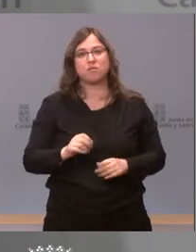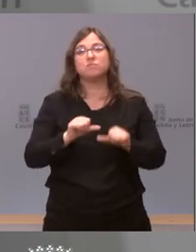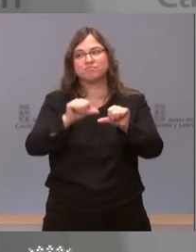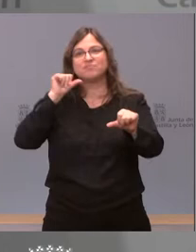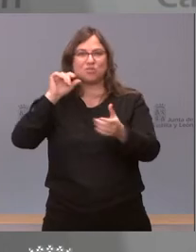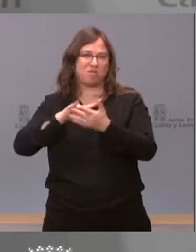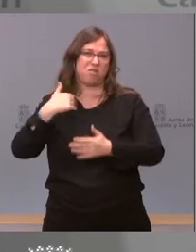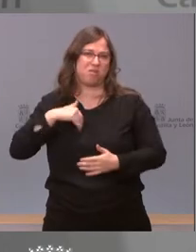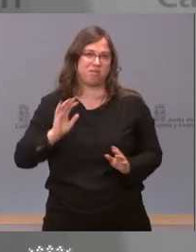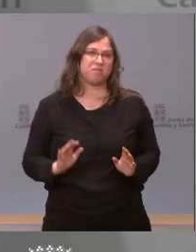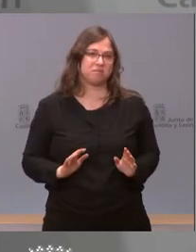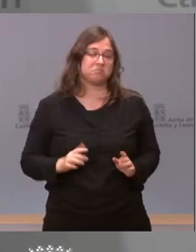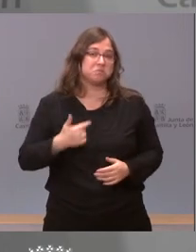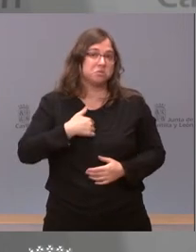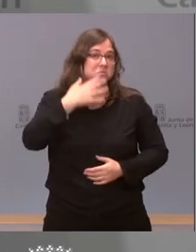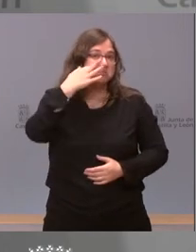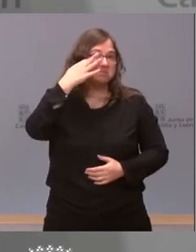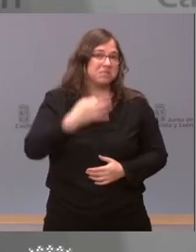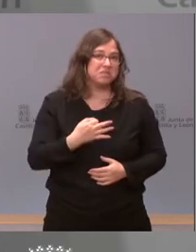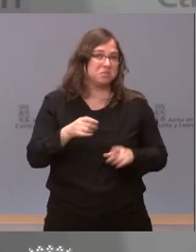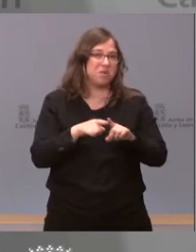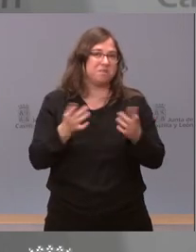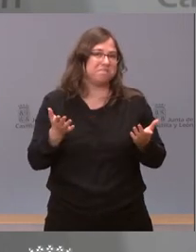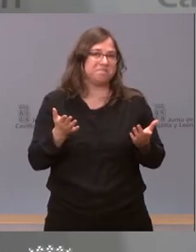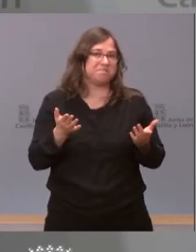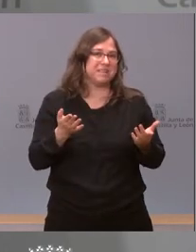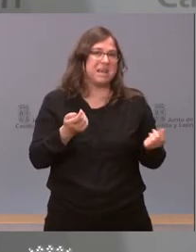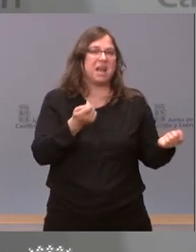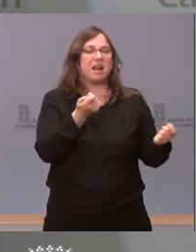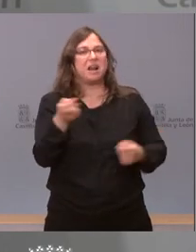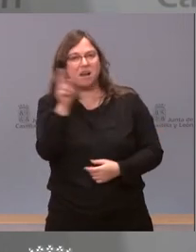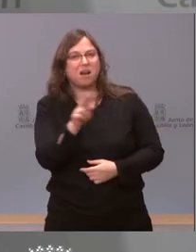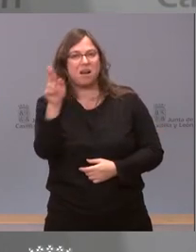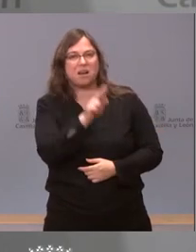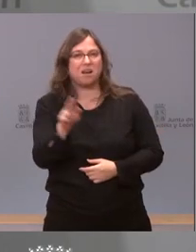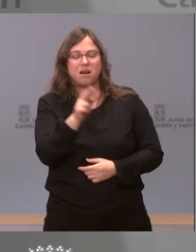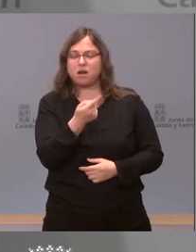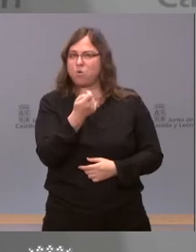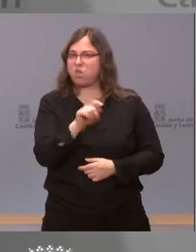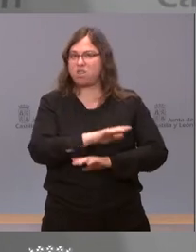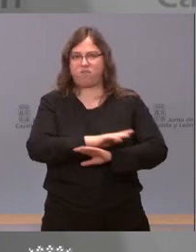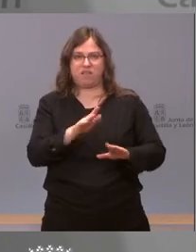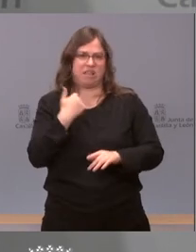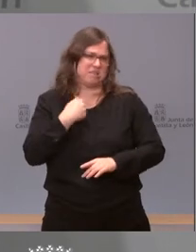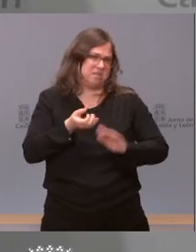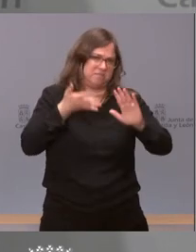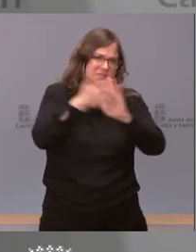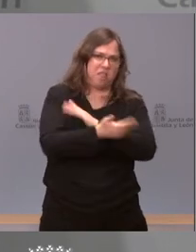y creo que no es necesario reiterarlo una vez más